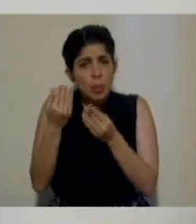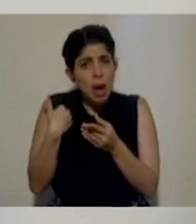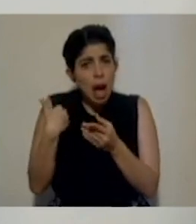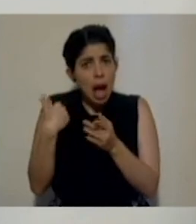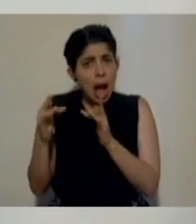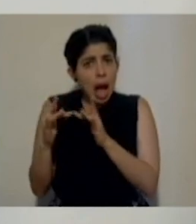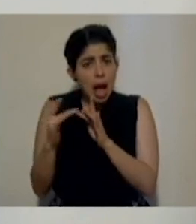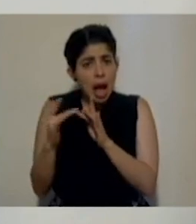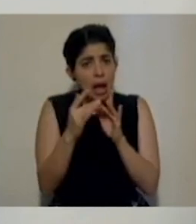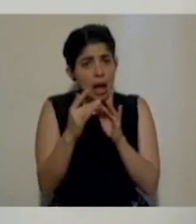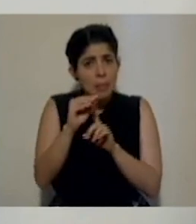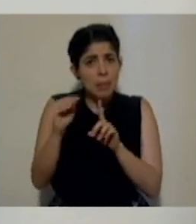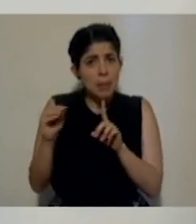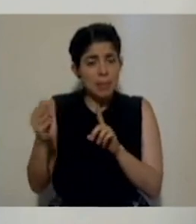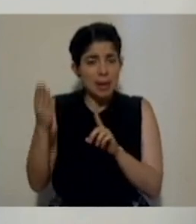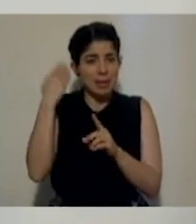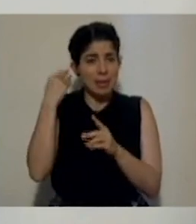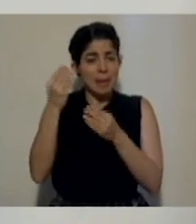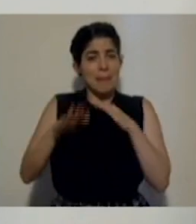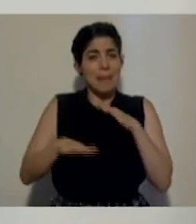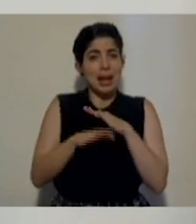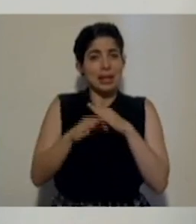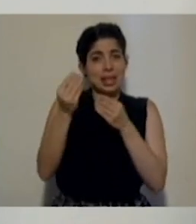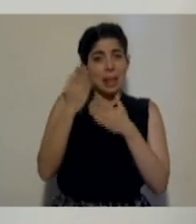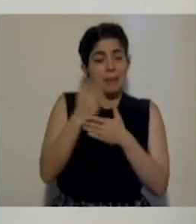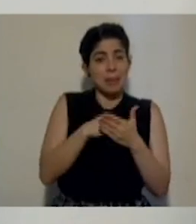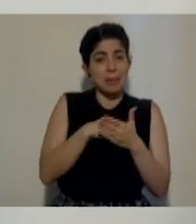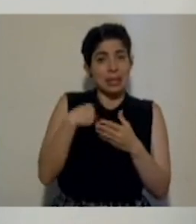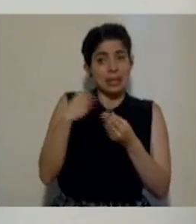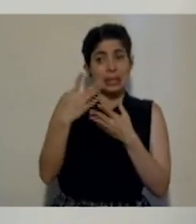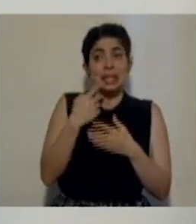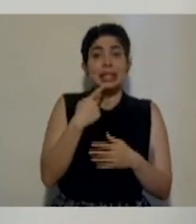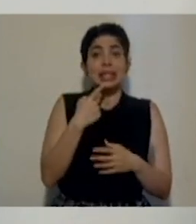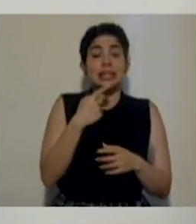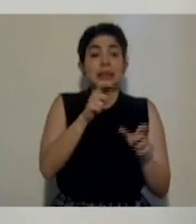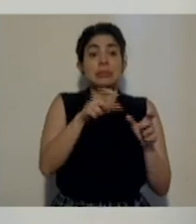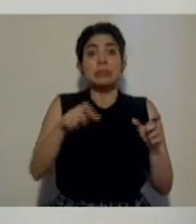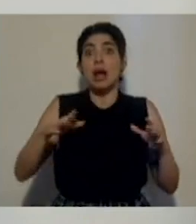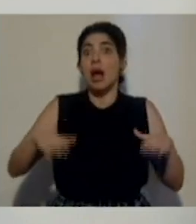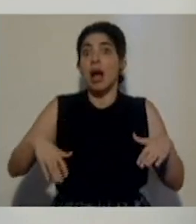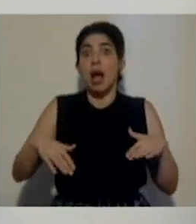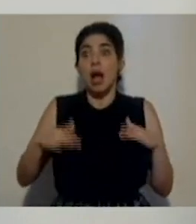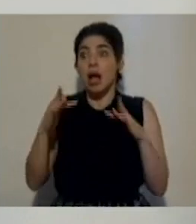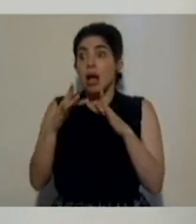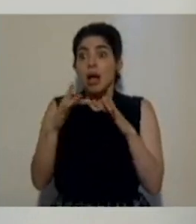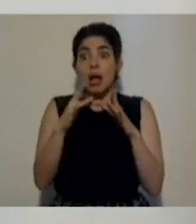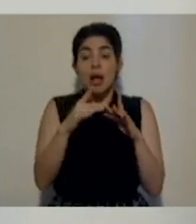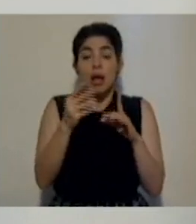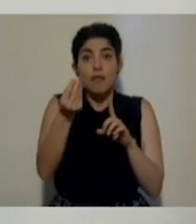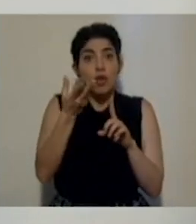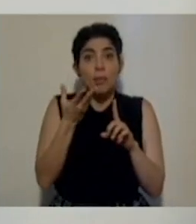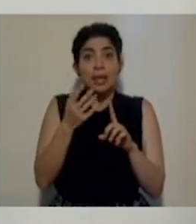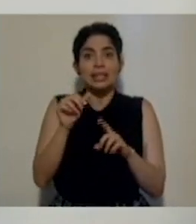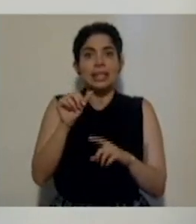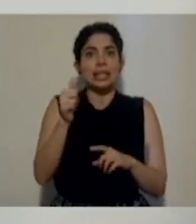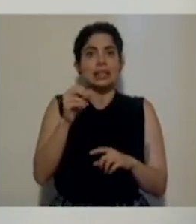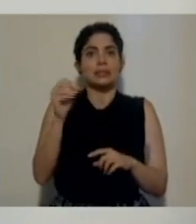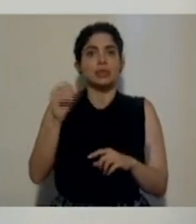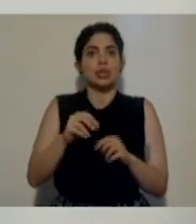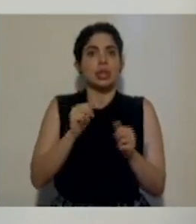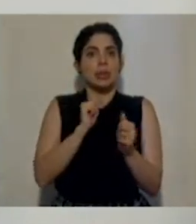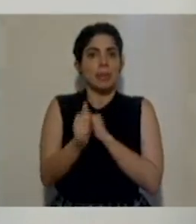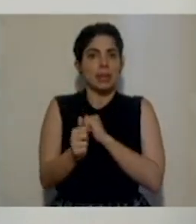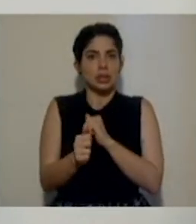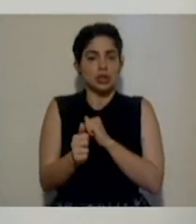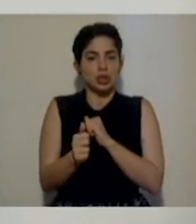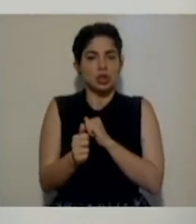los contagios hecha pública por el Ministerio, la cantidad de casos sin nexo superó el 10 por ciento cerca del